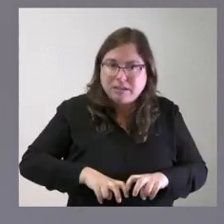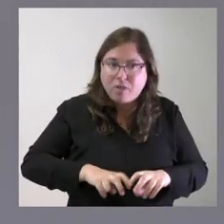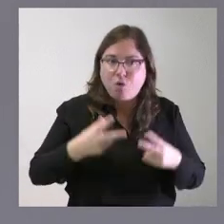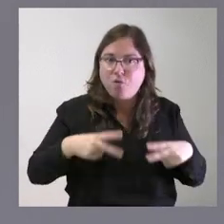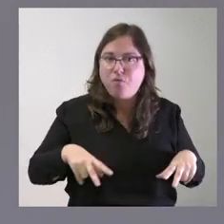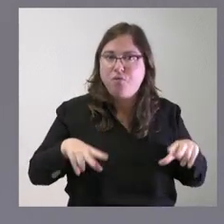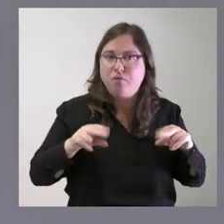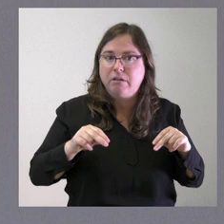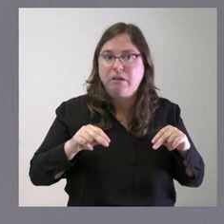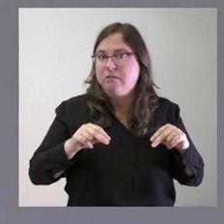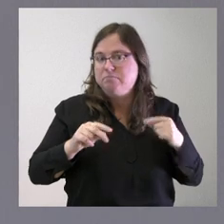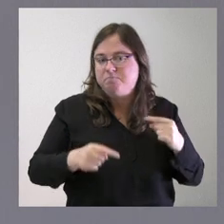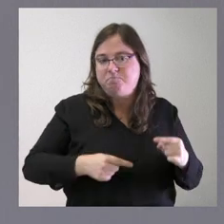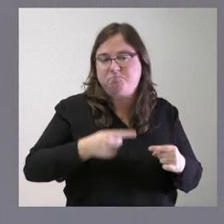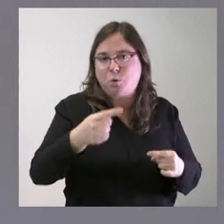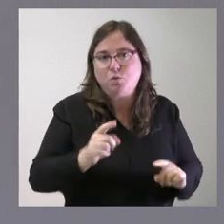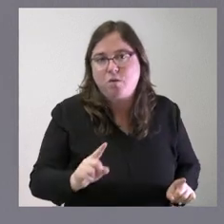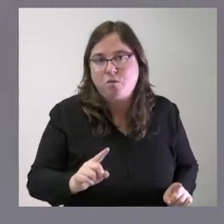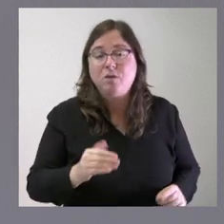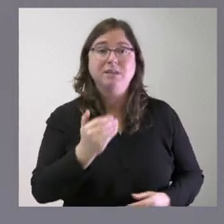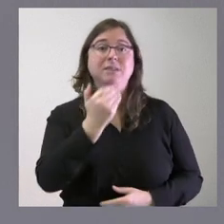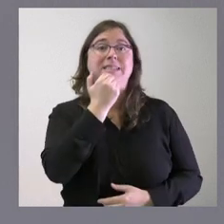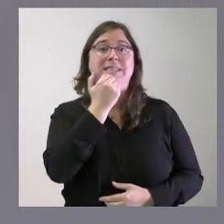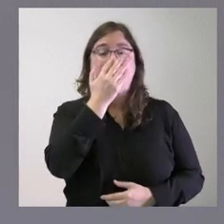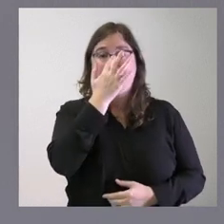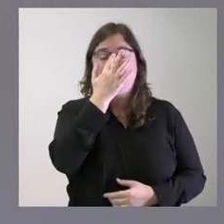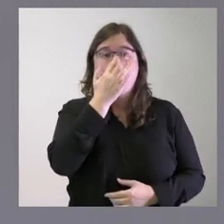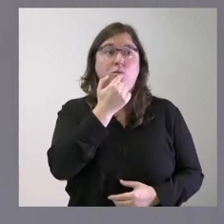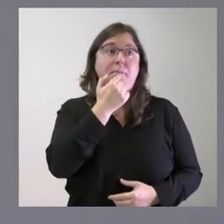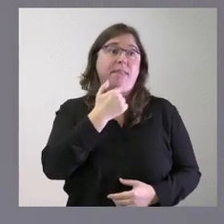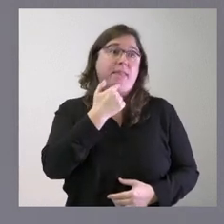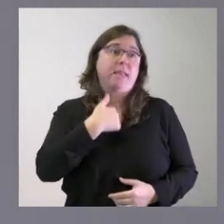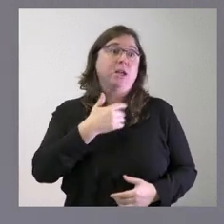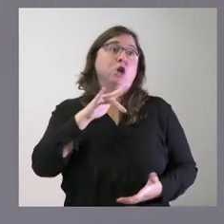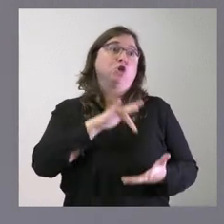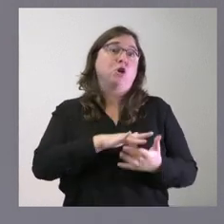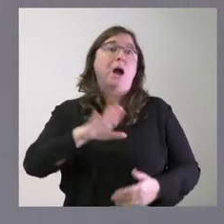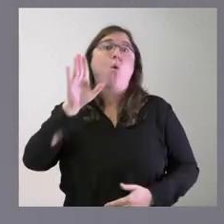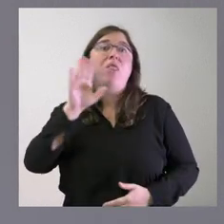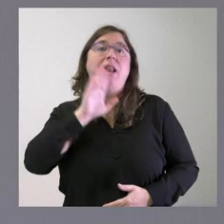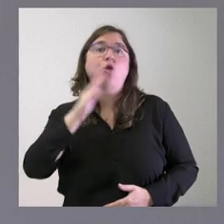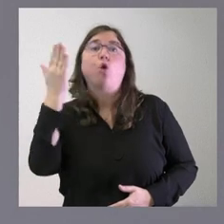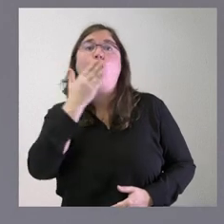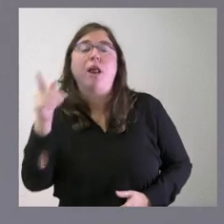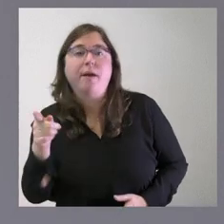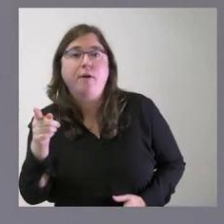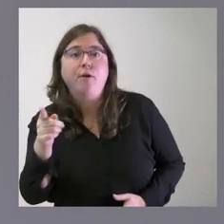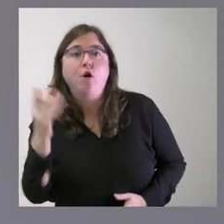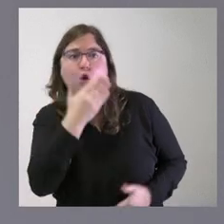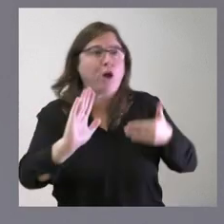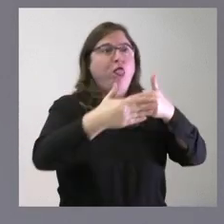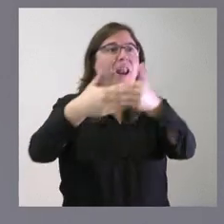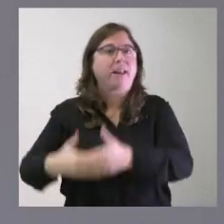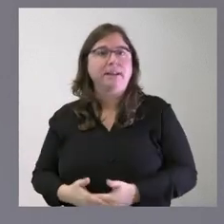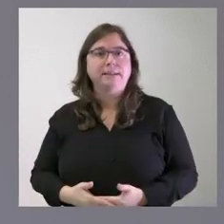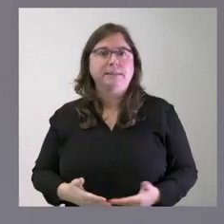sacar consecuencias esto es como si usted me dice que porque se ha producido un delito en un colegio lo que hay hacer es tardar los colegios